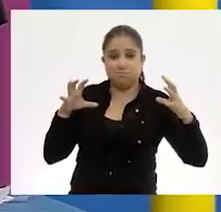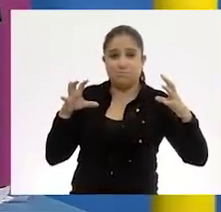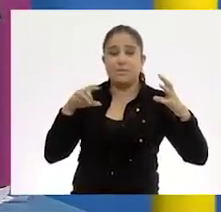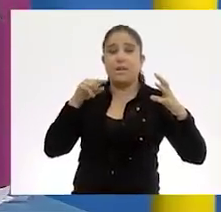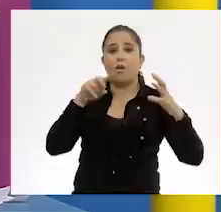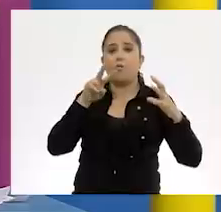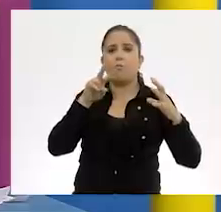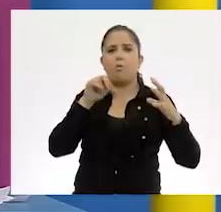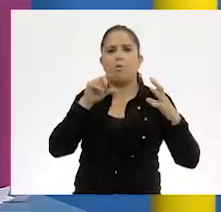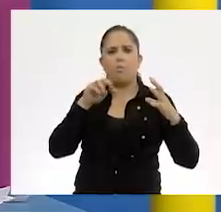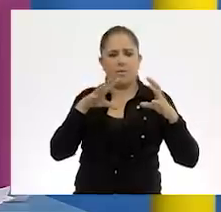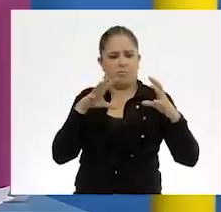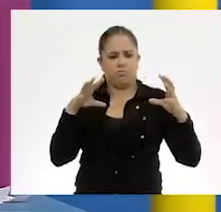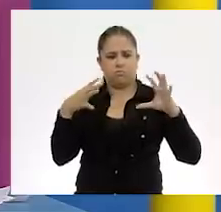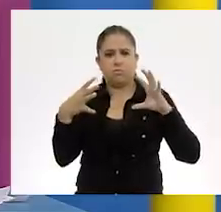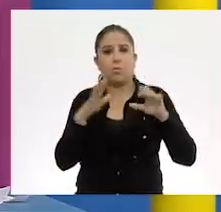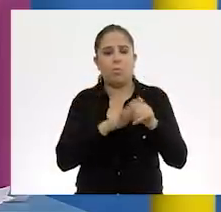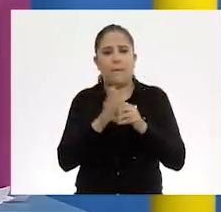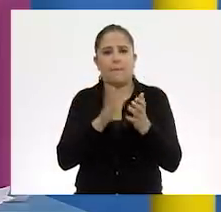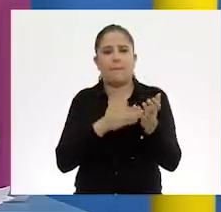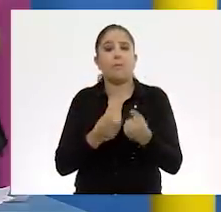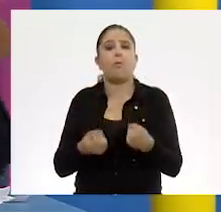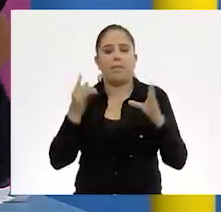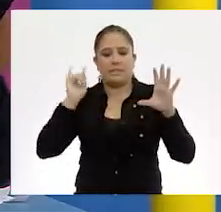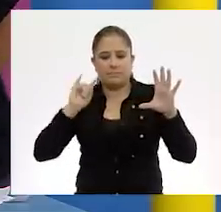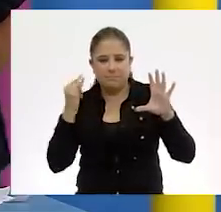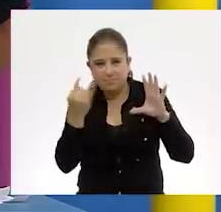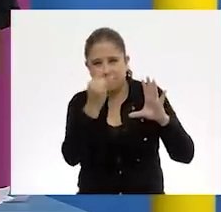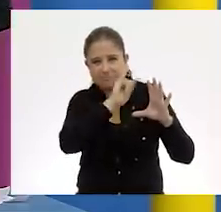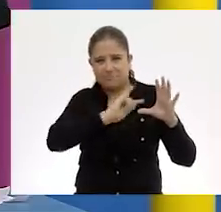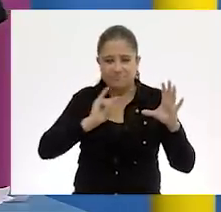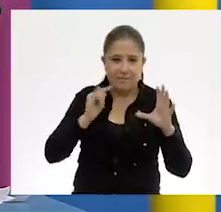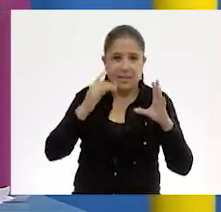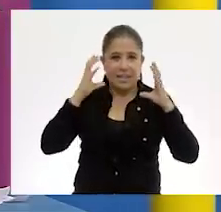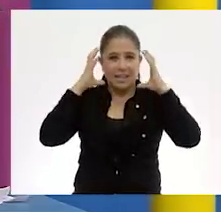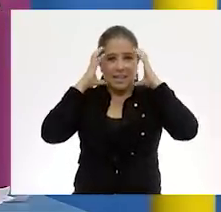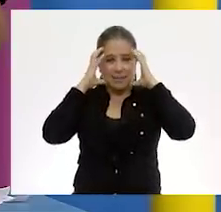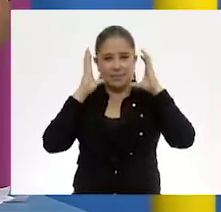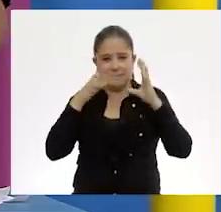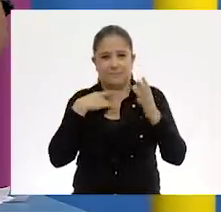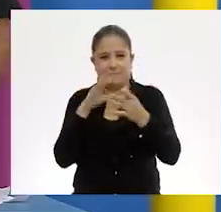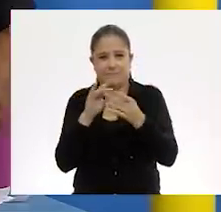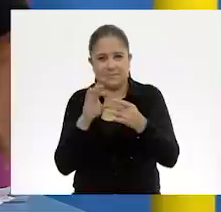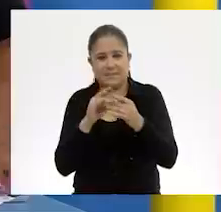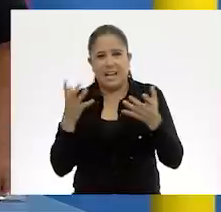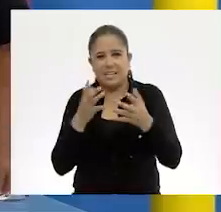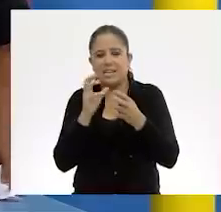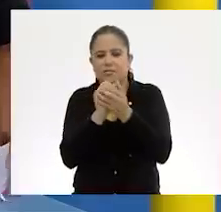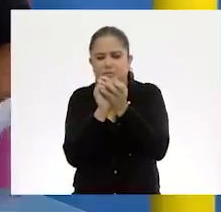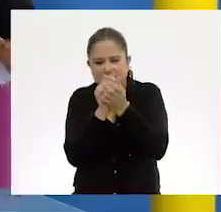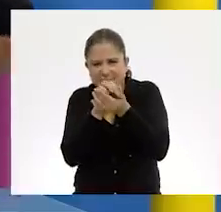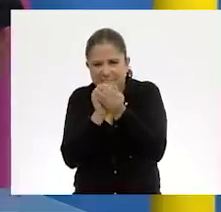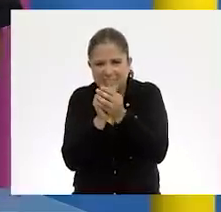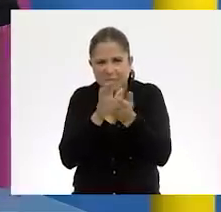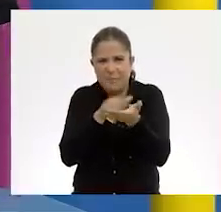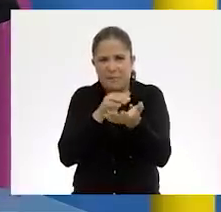donde ustedes gusten. Si noten cómo hicimos la cabecita, les platico. Yo fui haciendo bolitas de papel